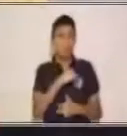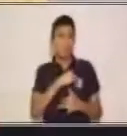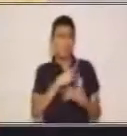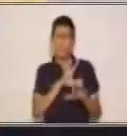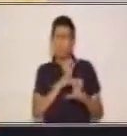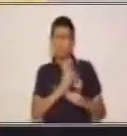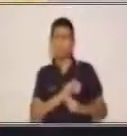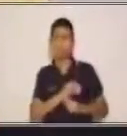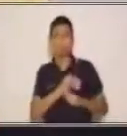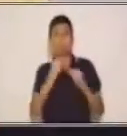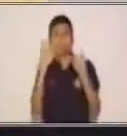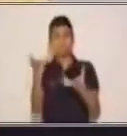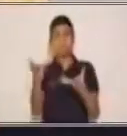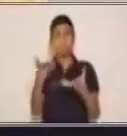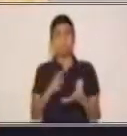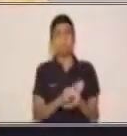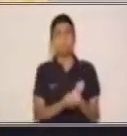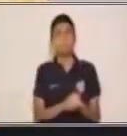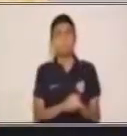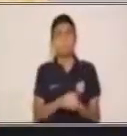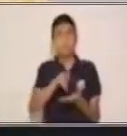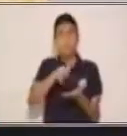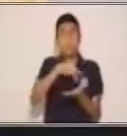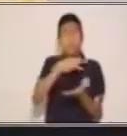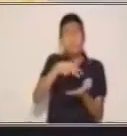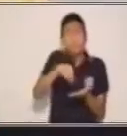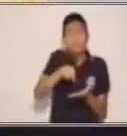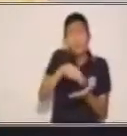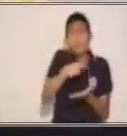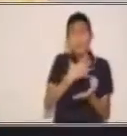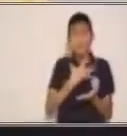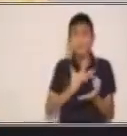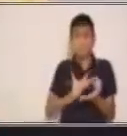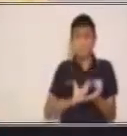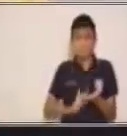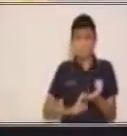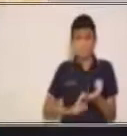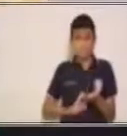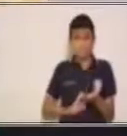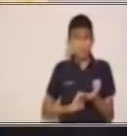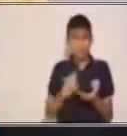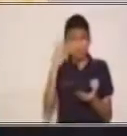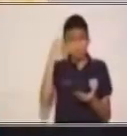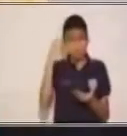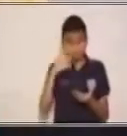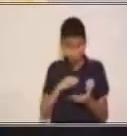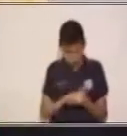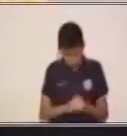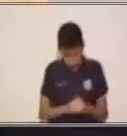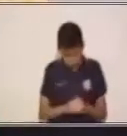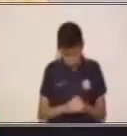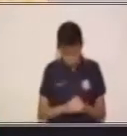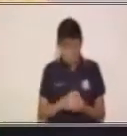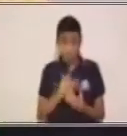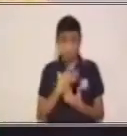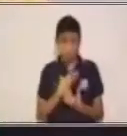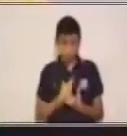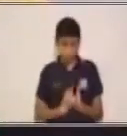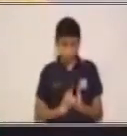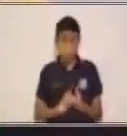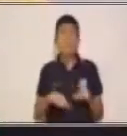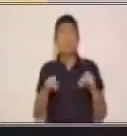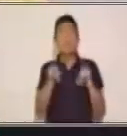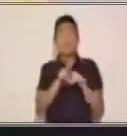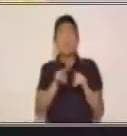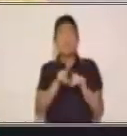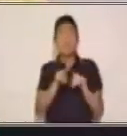despertar. Baila. tristeza. Baila la cabeza. Bailas a